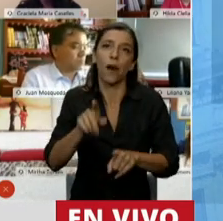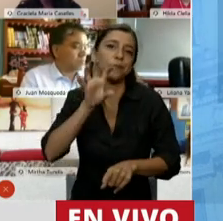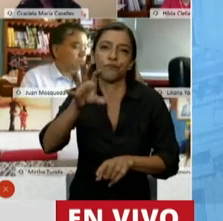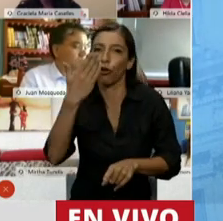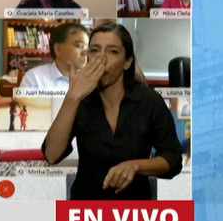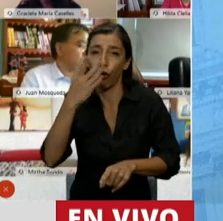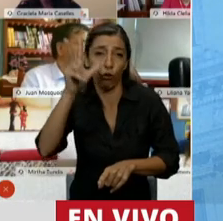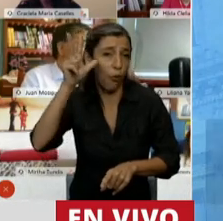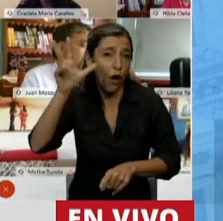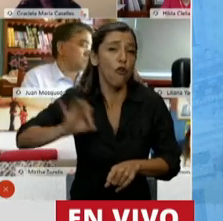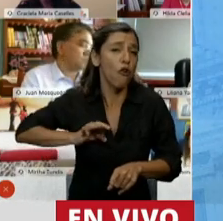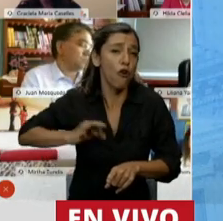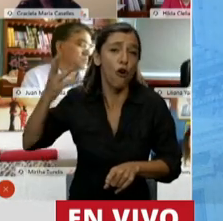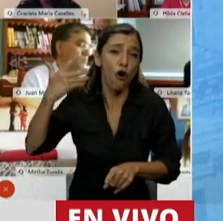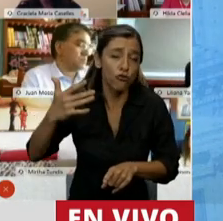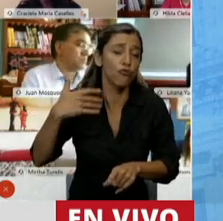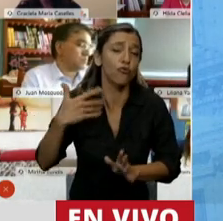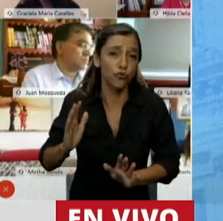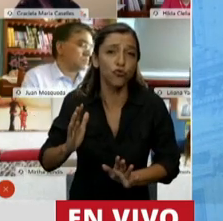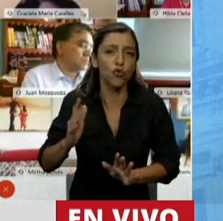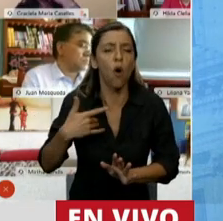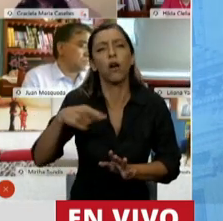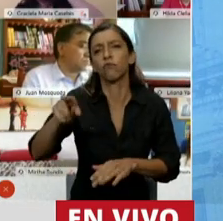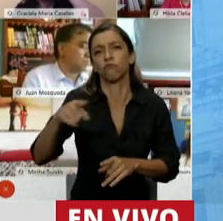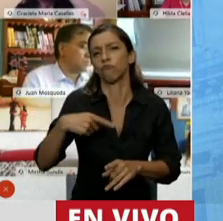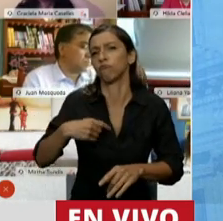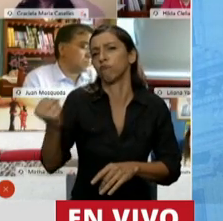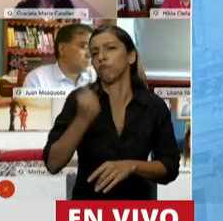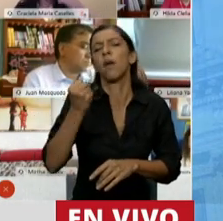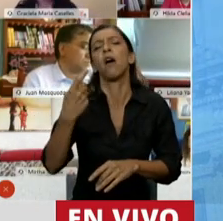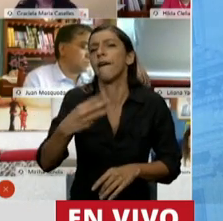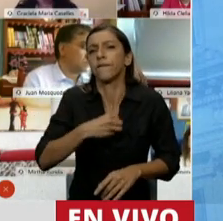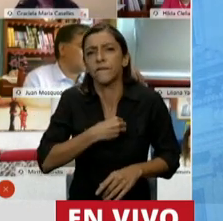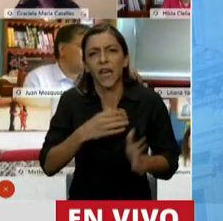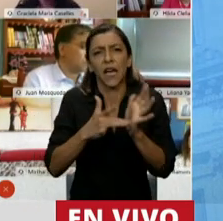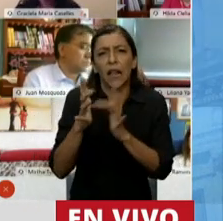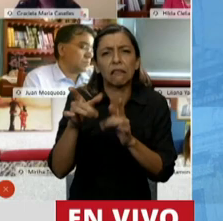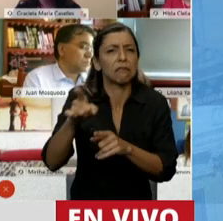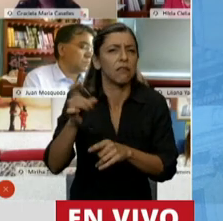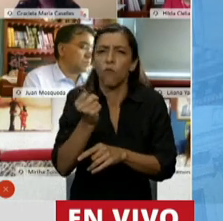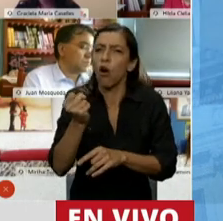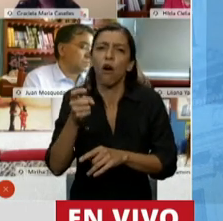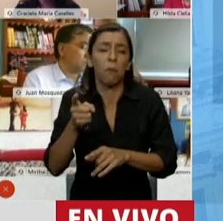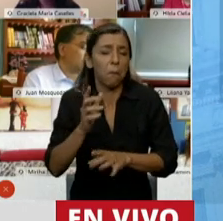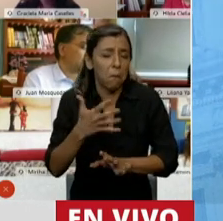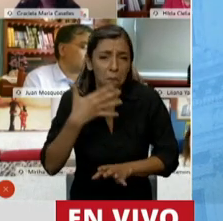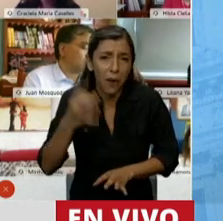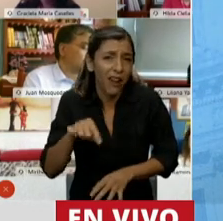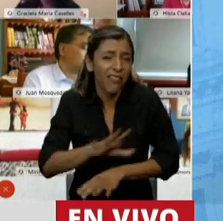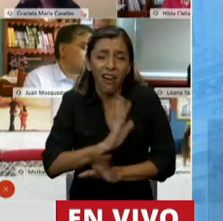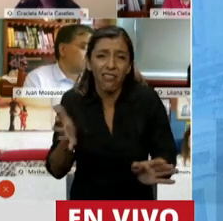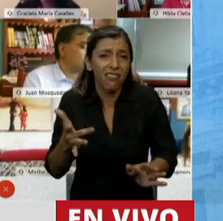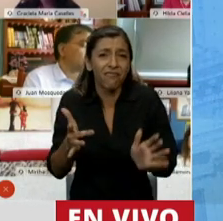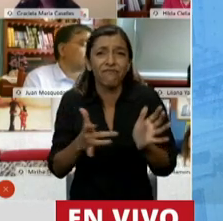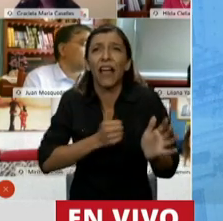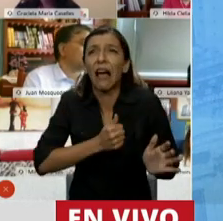más de 8 años cuando agitando el fundamentalismo cristiano que nada tiene que ver con la Iglesia católica ni con la